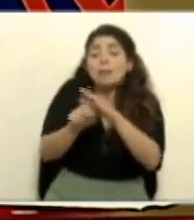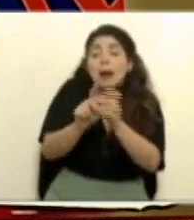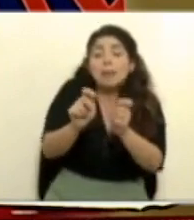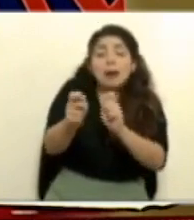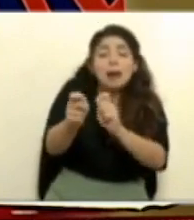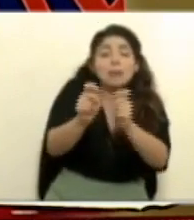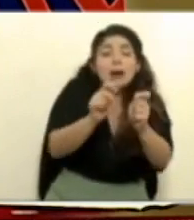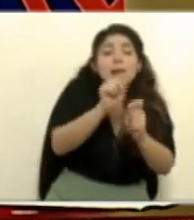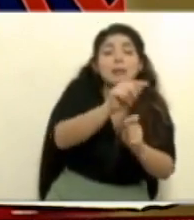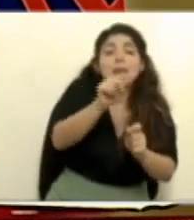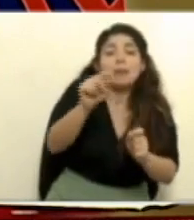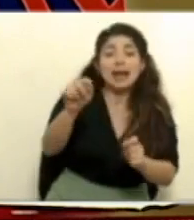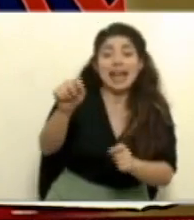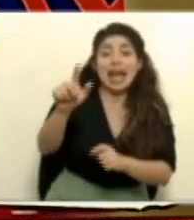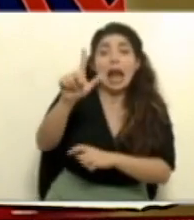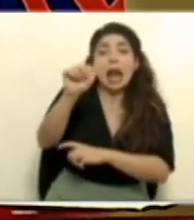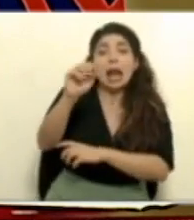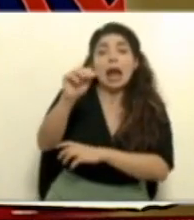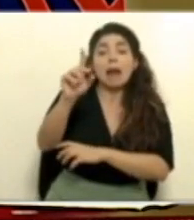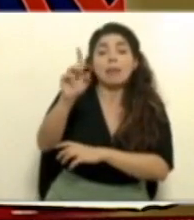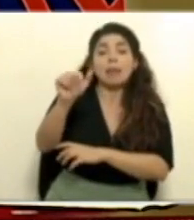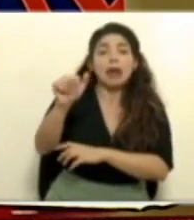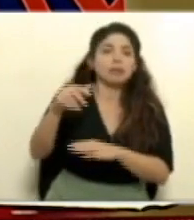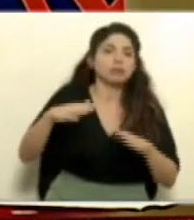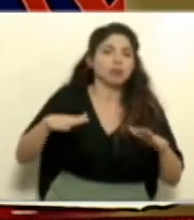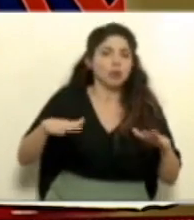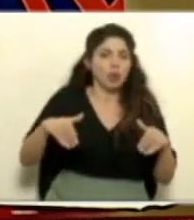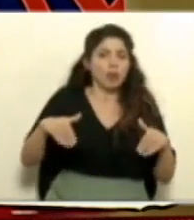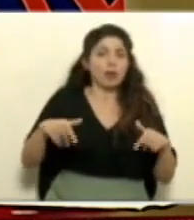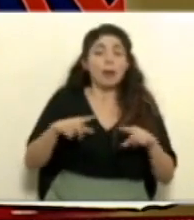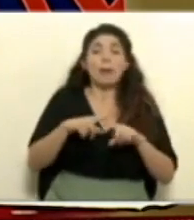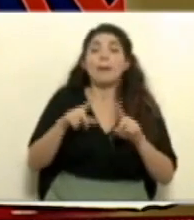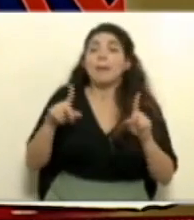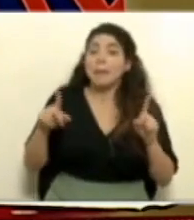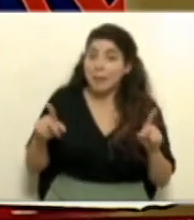todavía no hemos detectado la Lambda. sin embargo, si tenemos